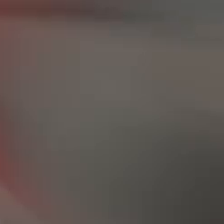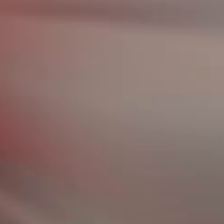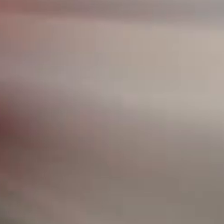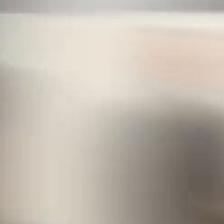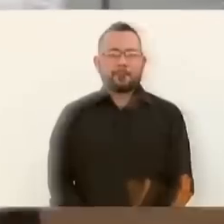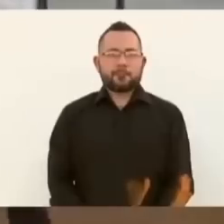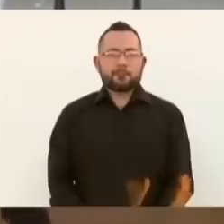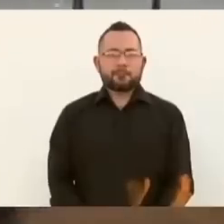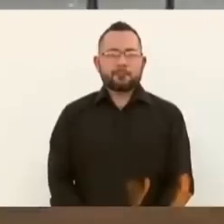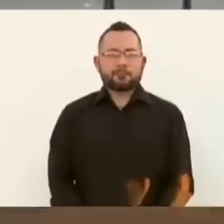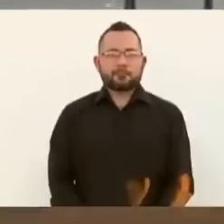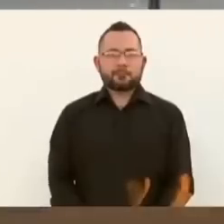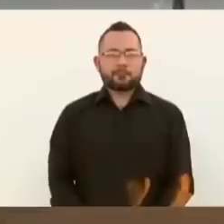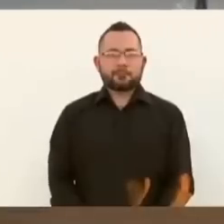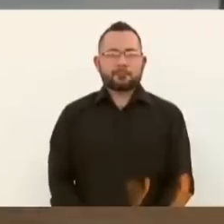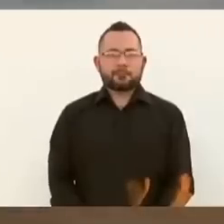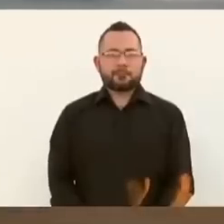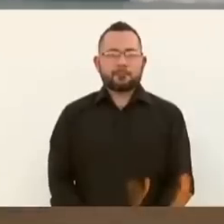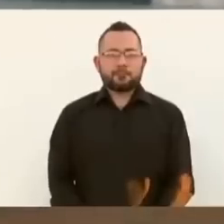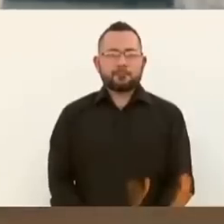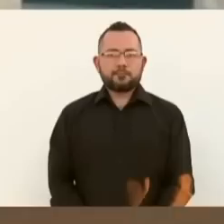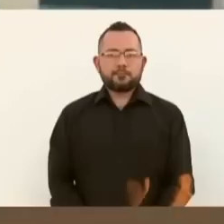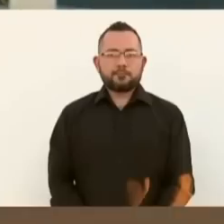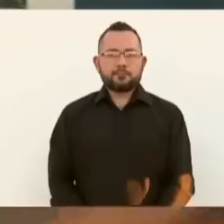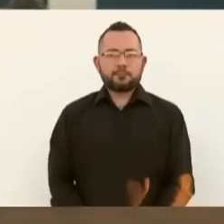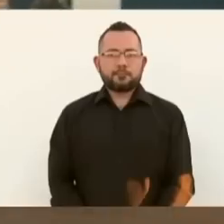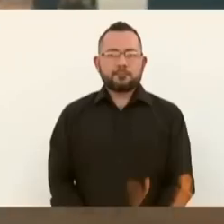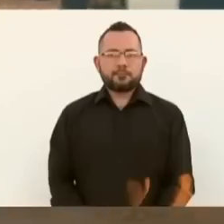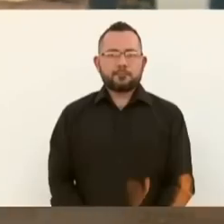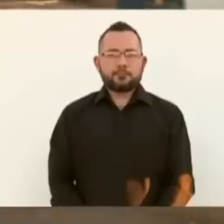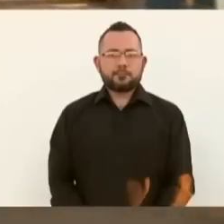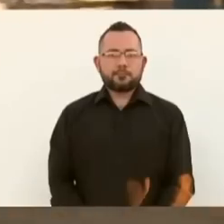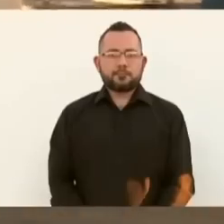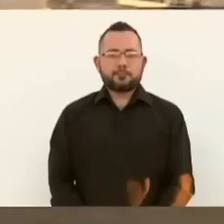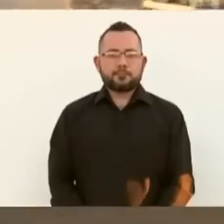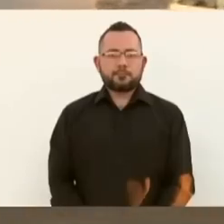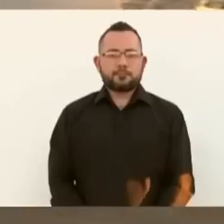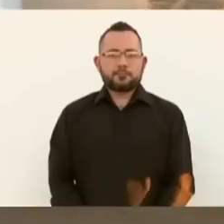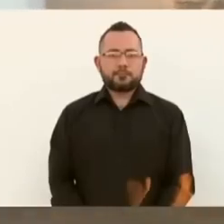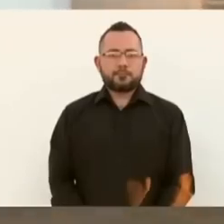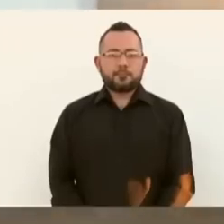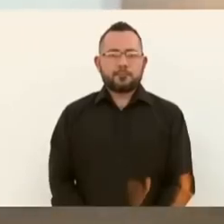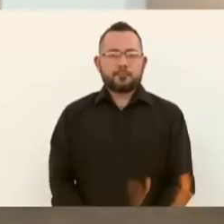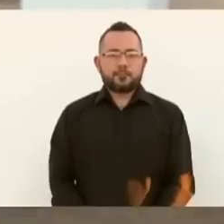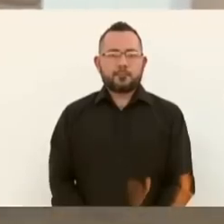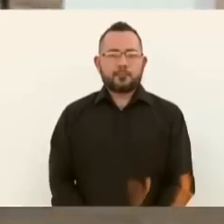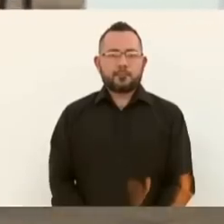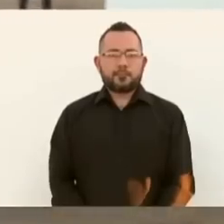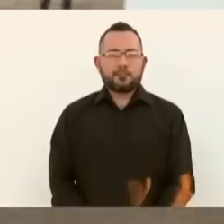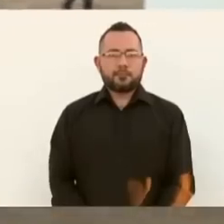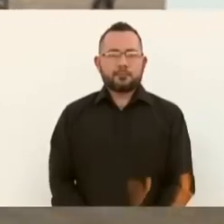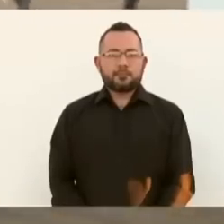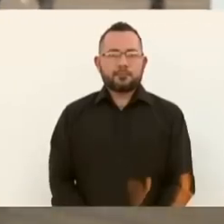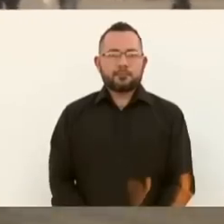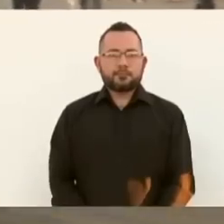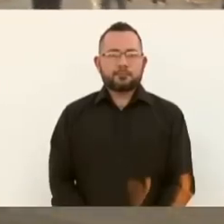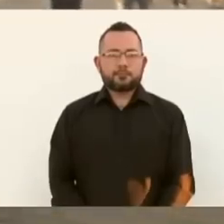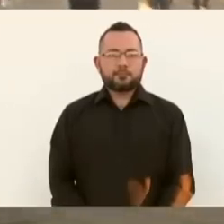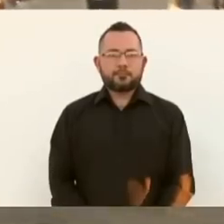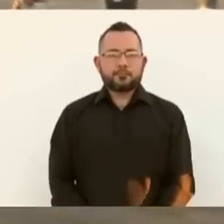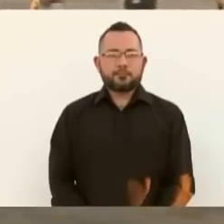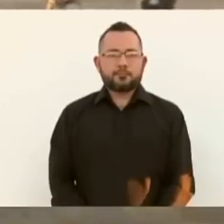En estos momentos, el presidente constitucional de los Estados Unidos mexicanos e integrantes del presidio